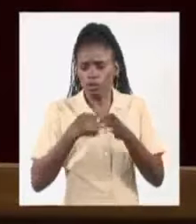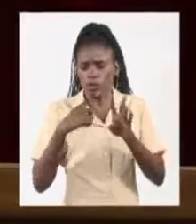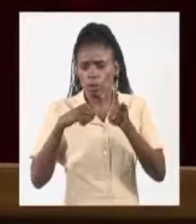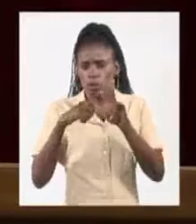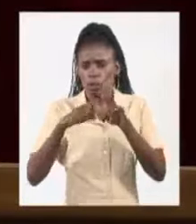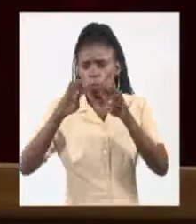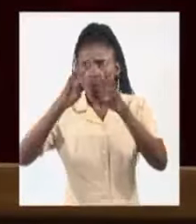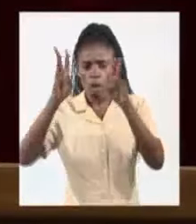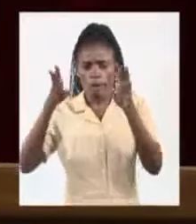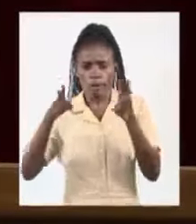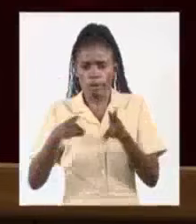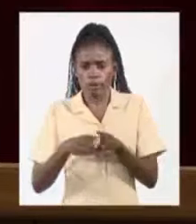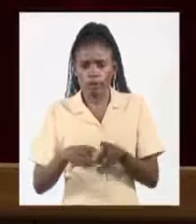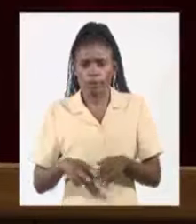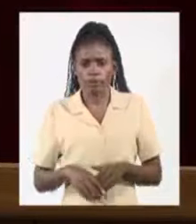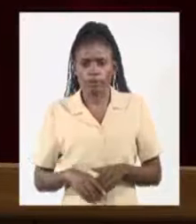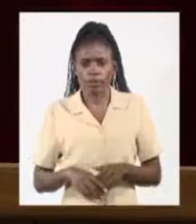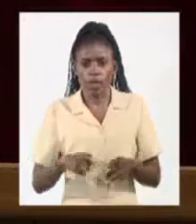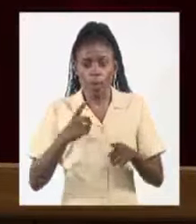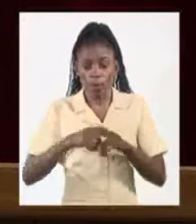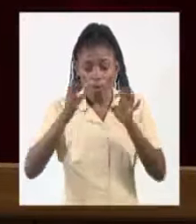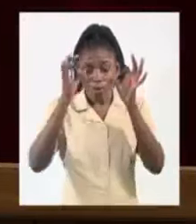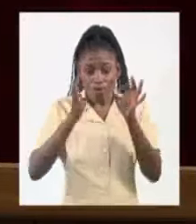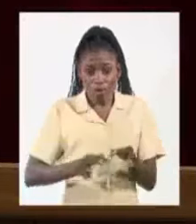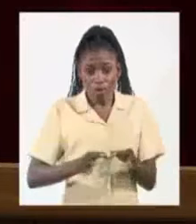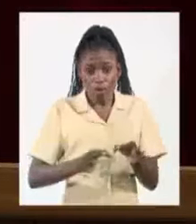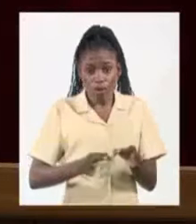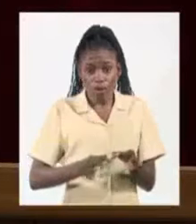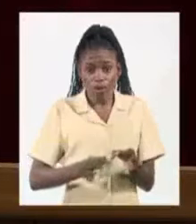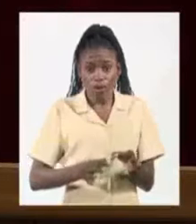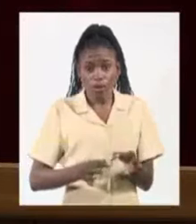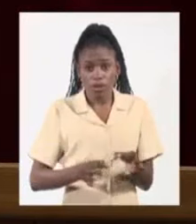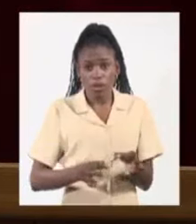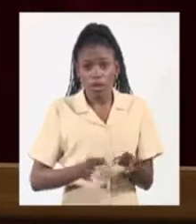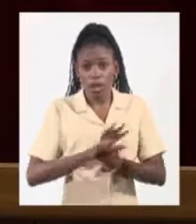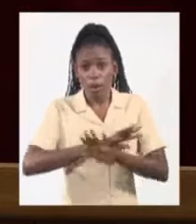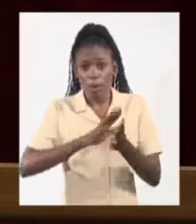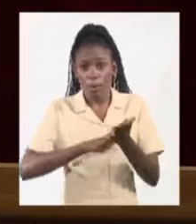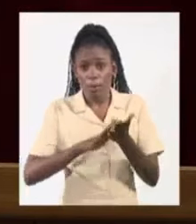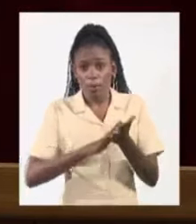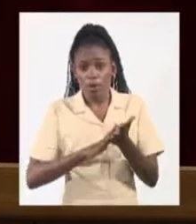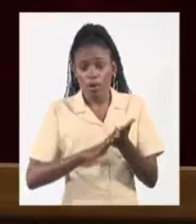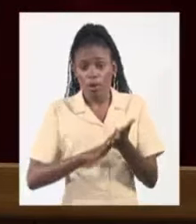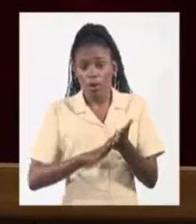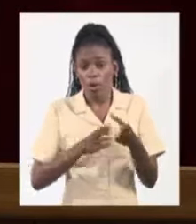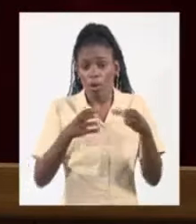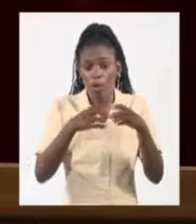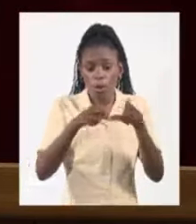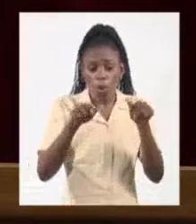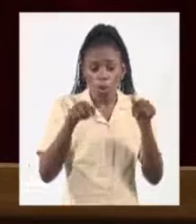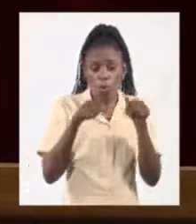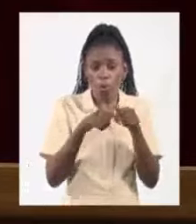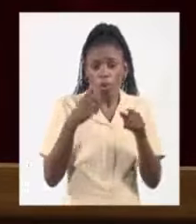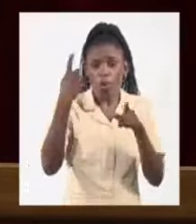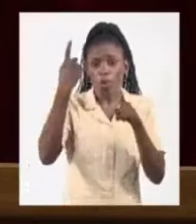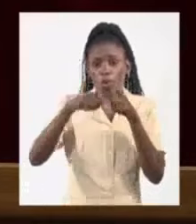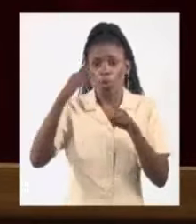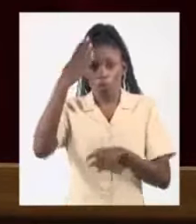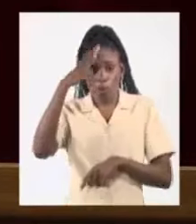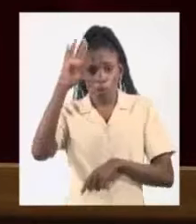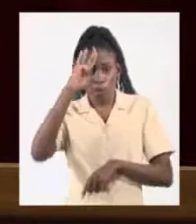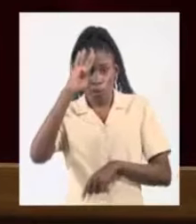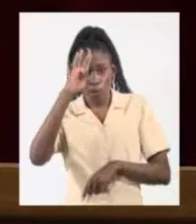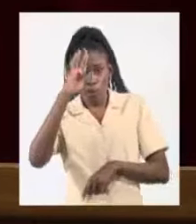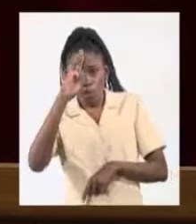plataformas. Pero afirmo enfáticamente que para nada existe un paquete neoliberal contra el pueblo, ni una